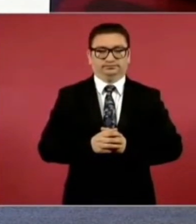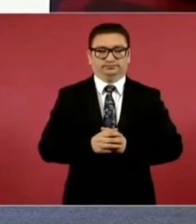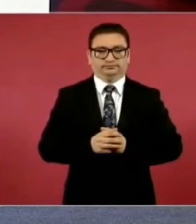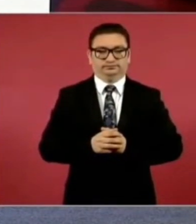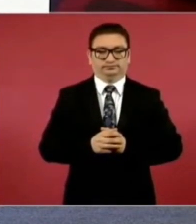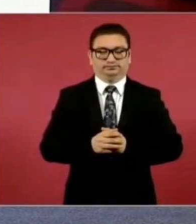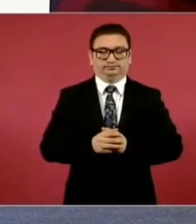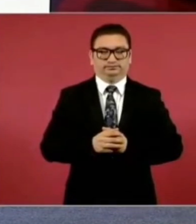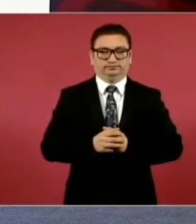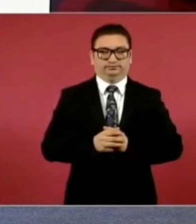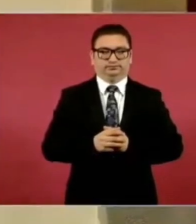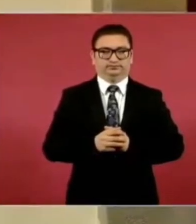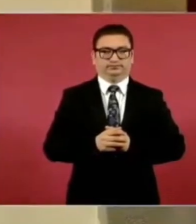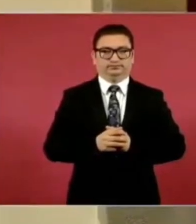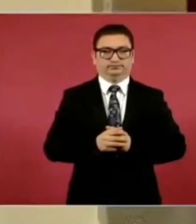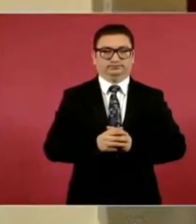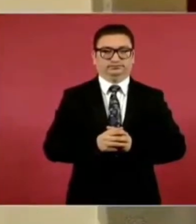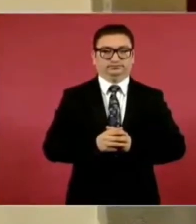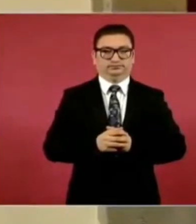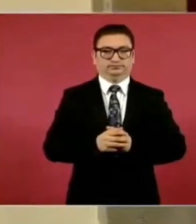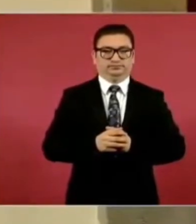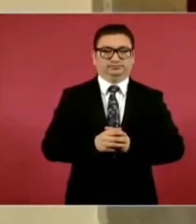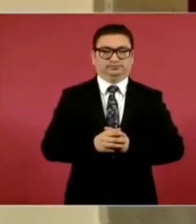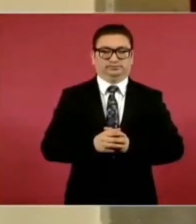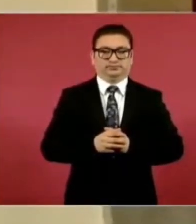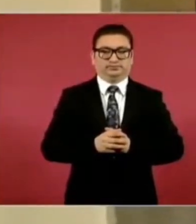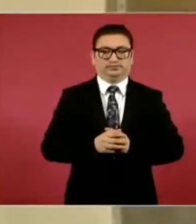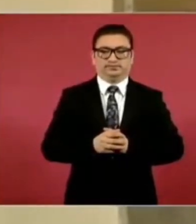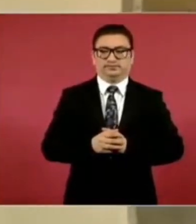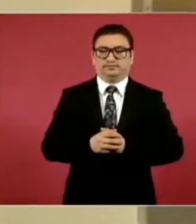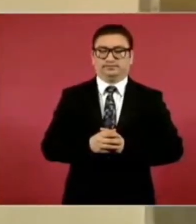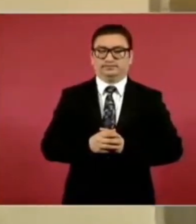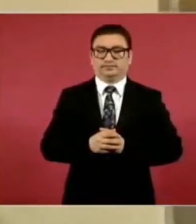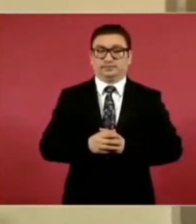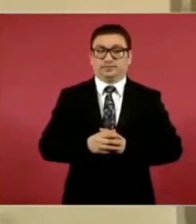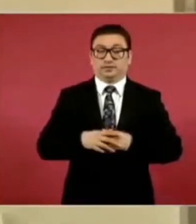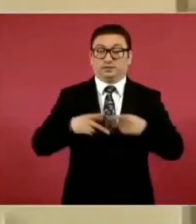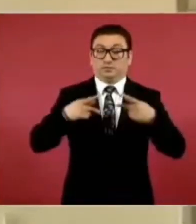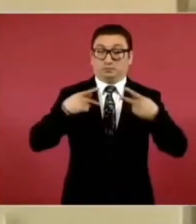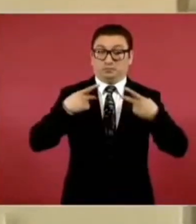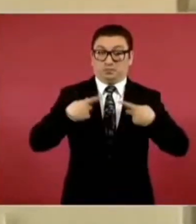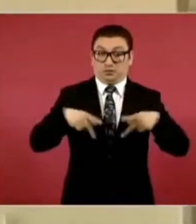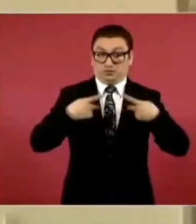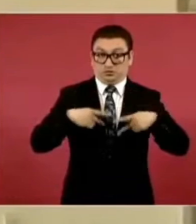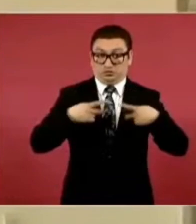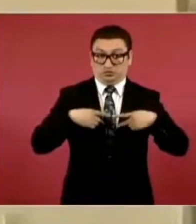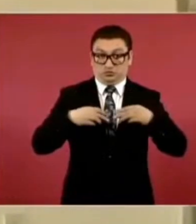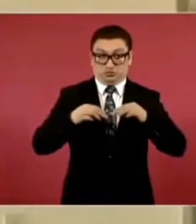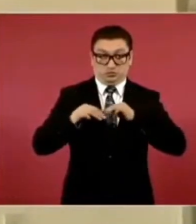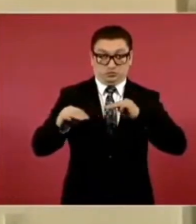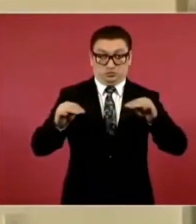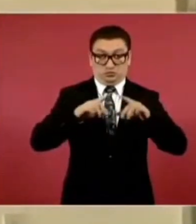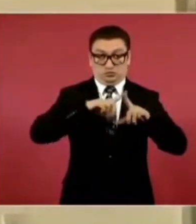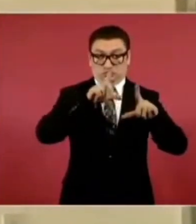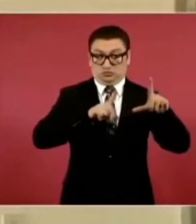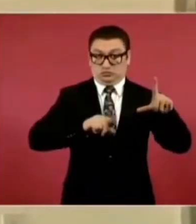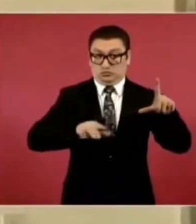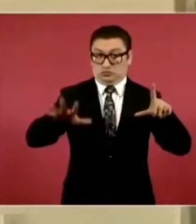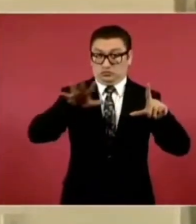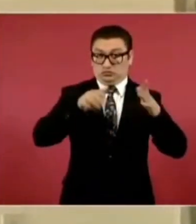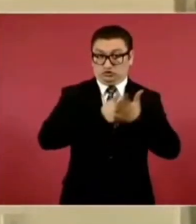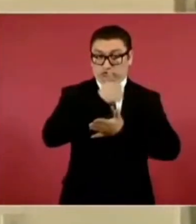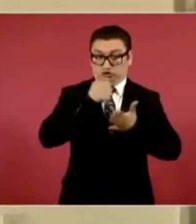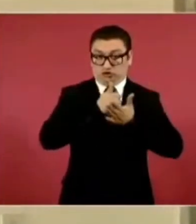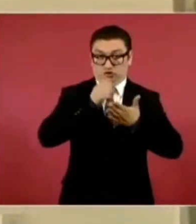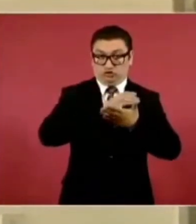la mejor alternativa para incrementar la movilidad de la población en las principales ciudades